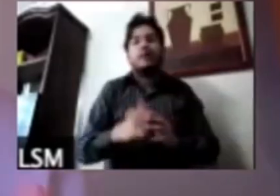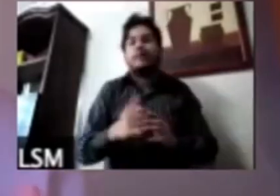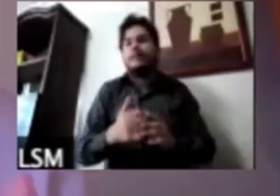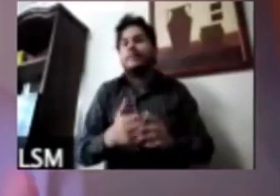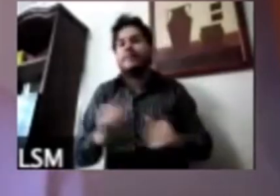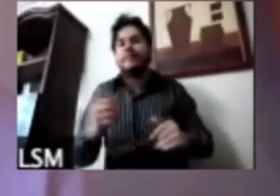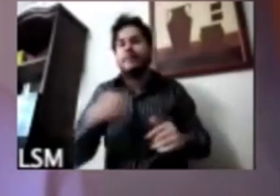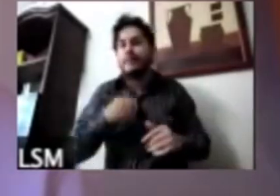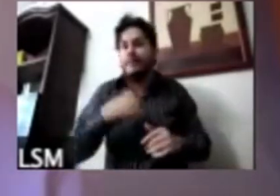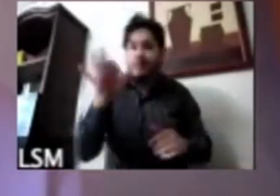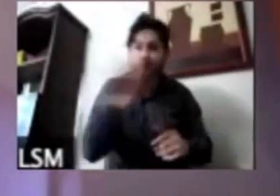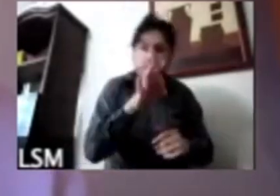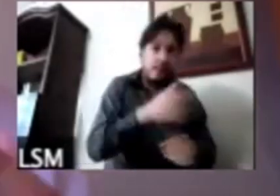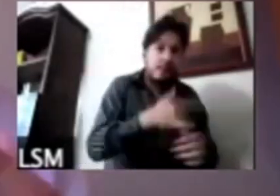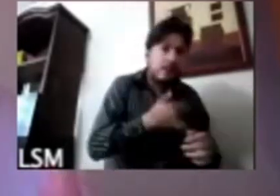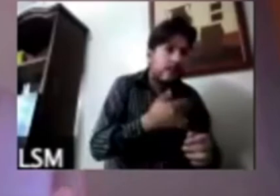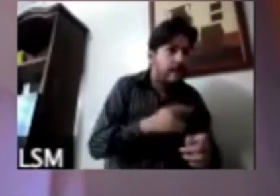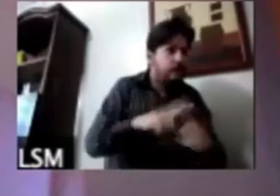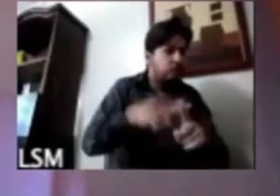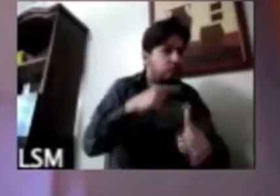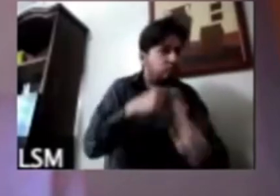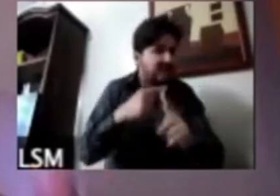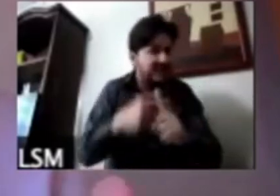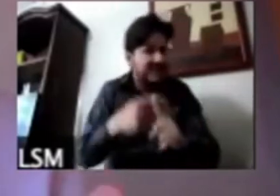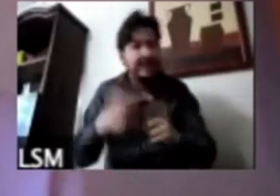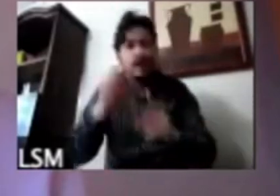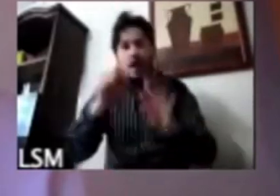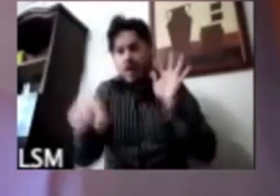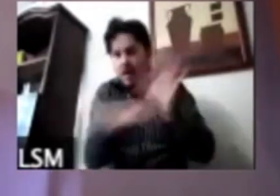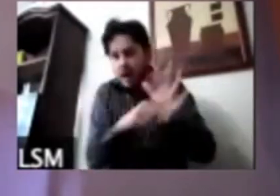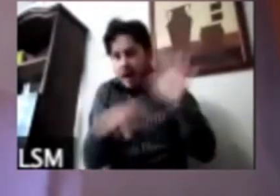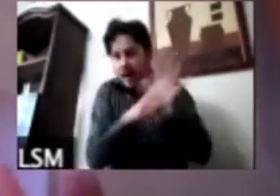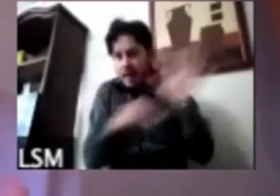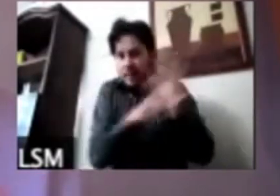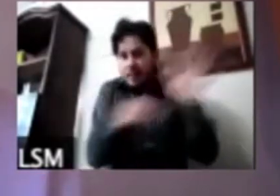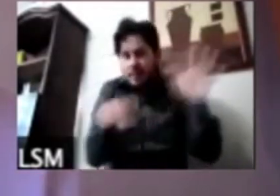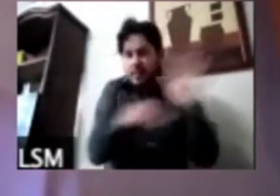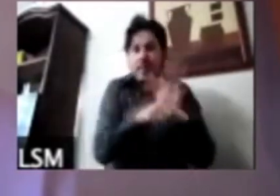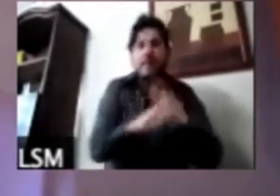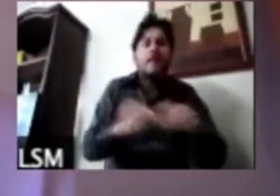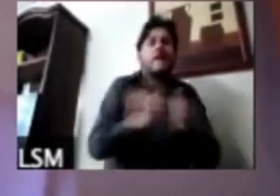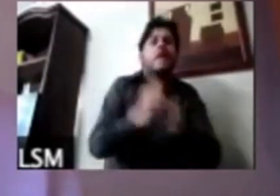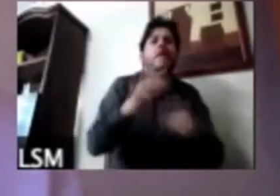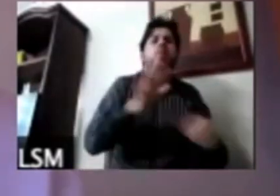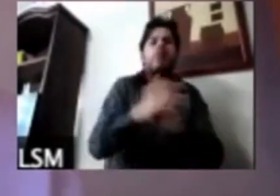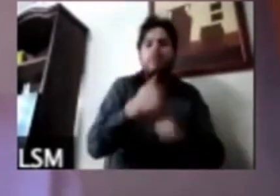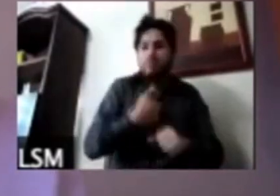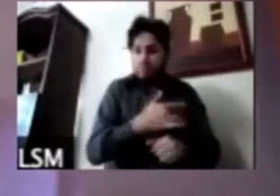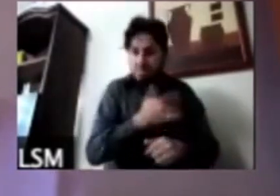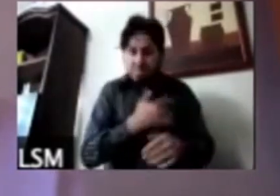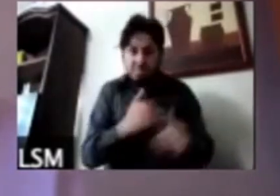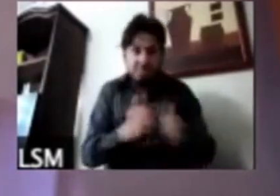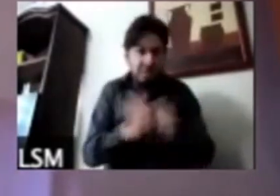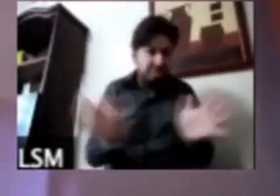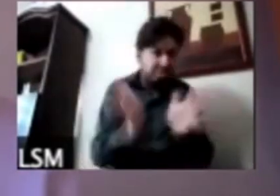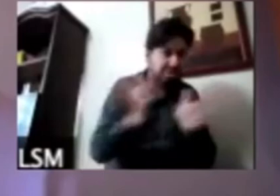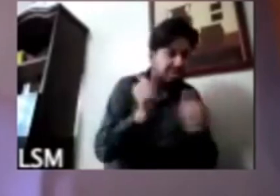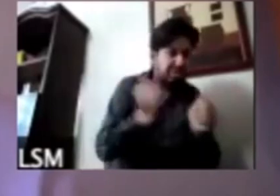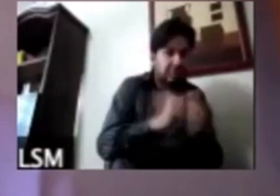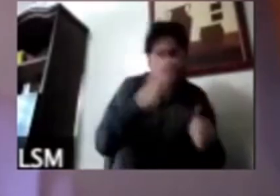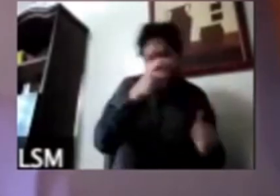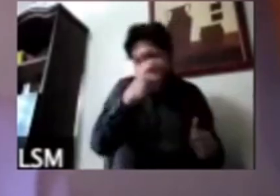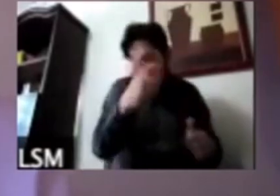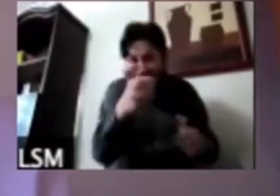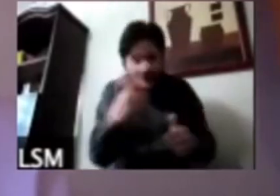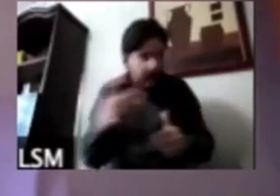además positivo en la salud o en la economía y entonces se refuerza esta percepción de que necesitamos esto creo que esto no ha